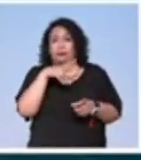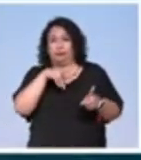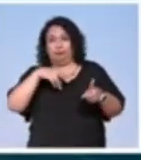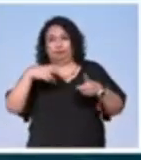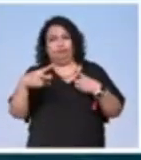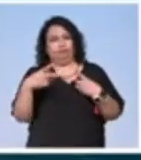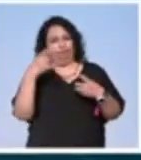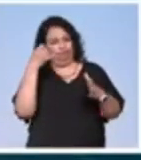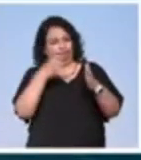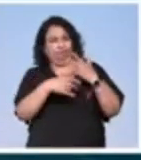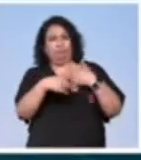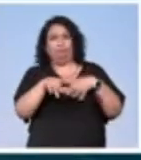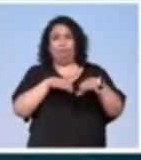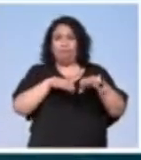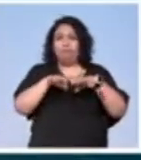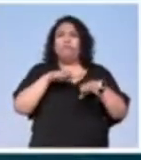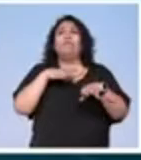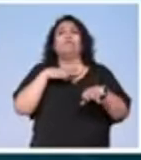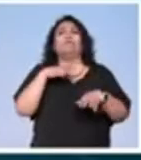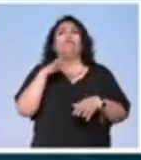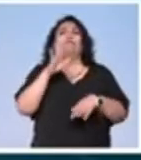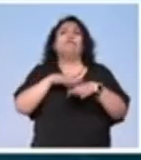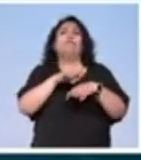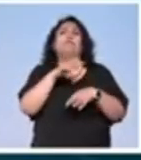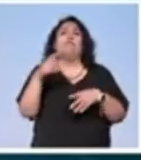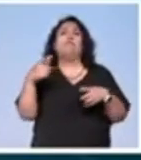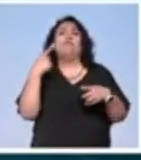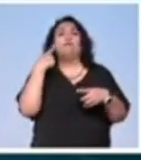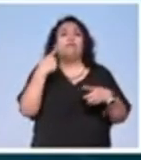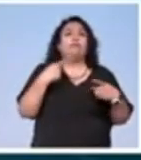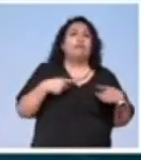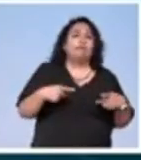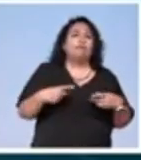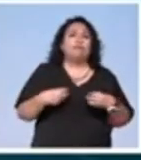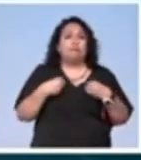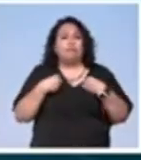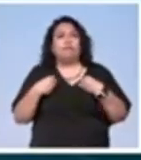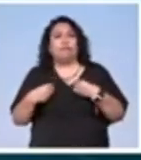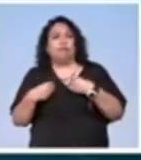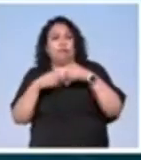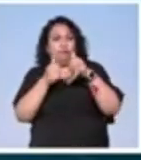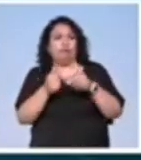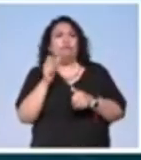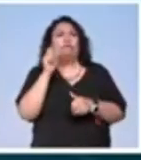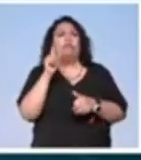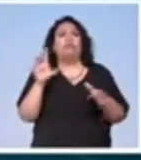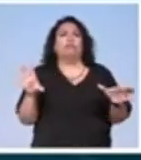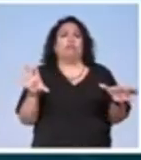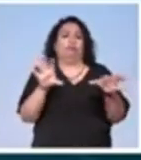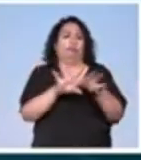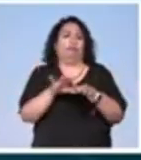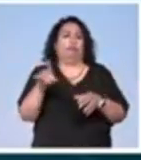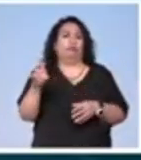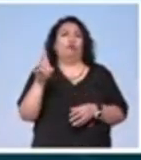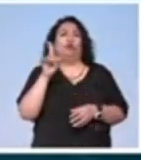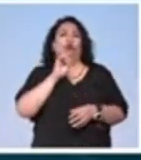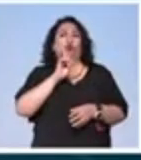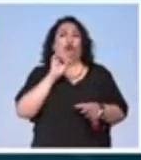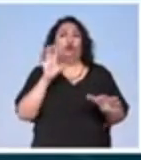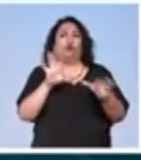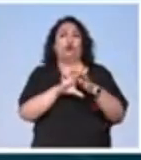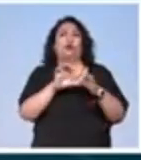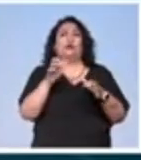mirada compleja de su trabajo y profundizar en los cruces biográficos y artísticos, así como en los vínculos que el artista tejió